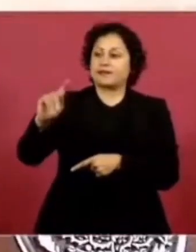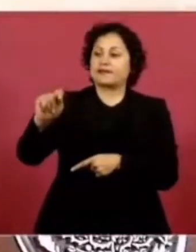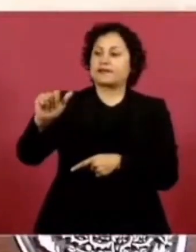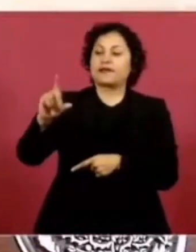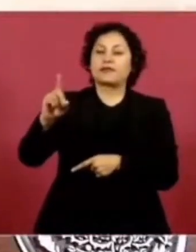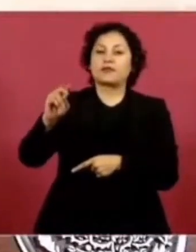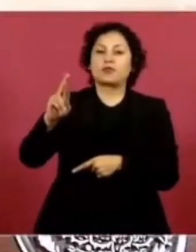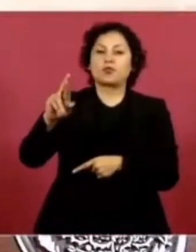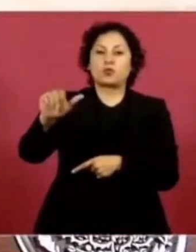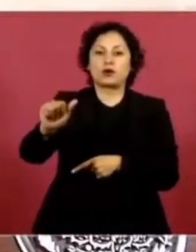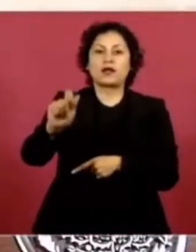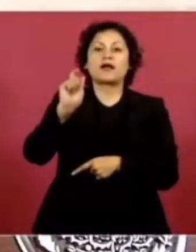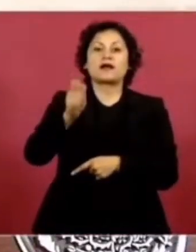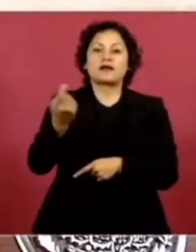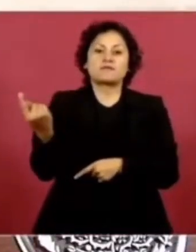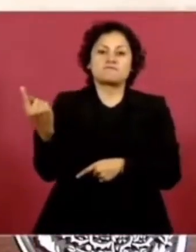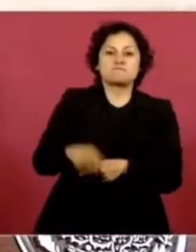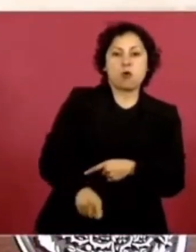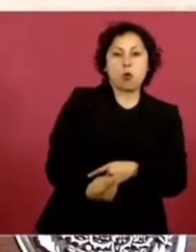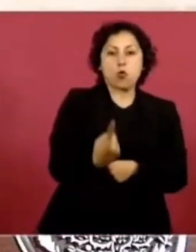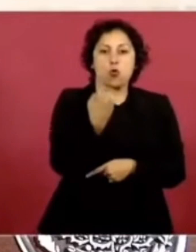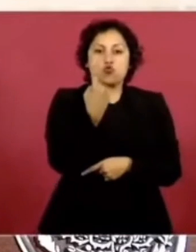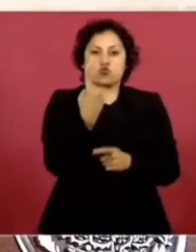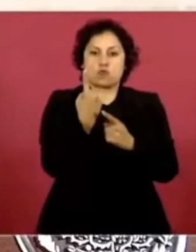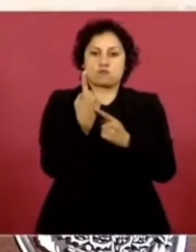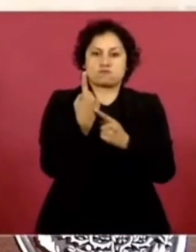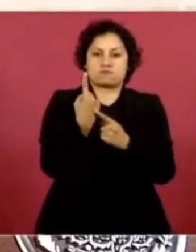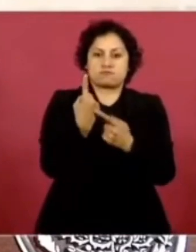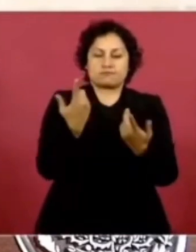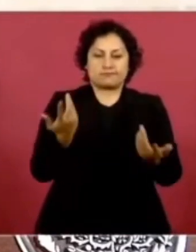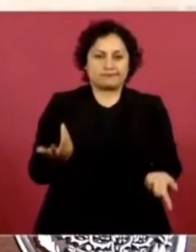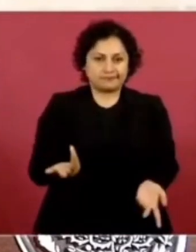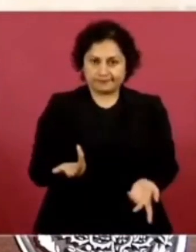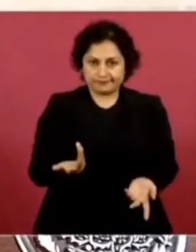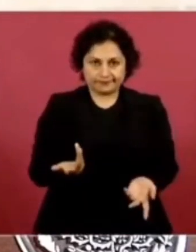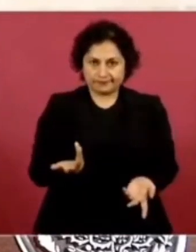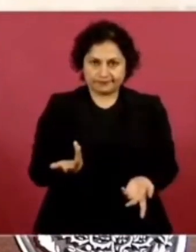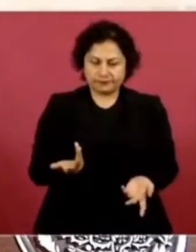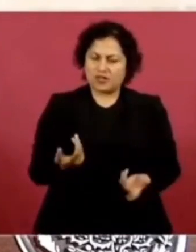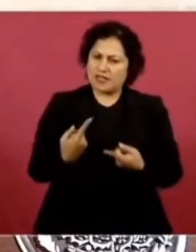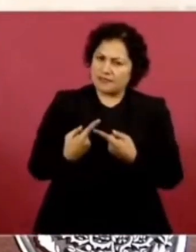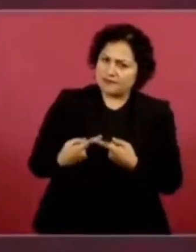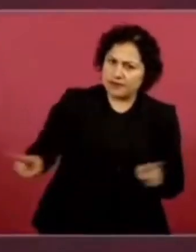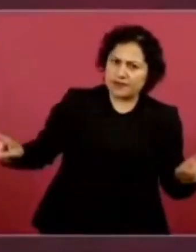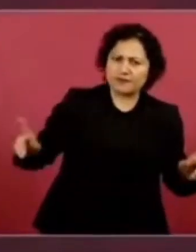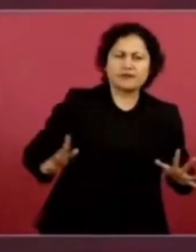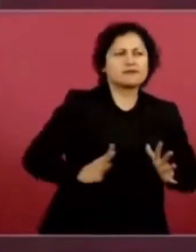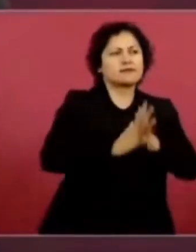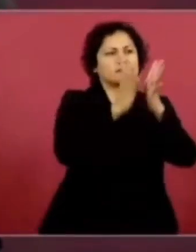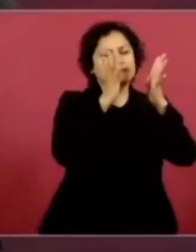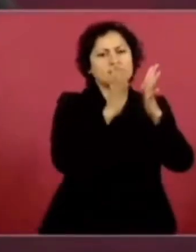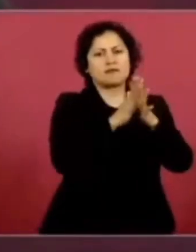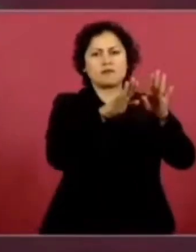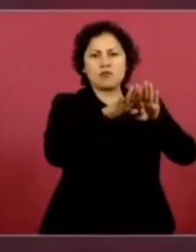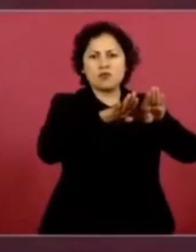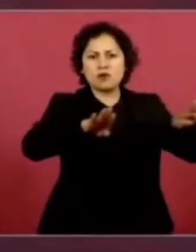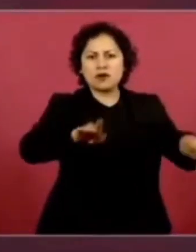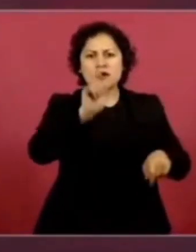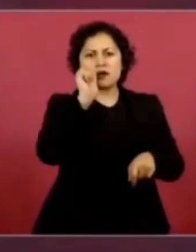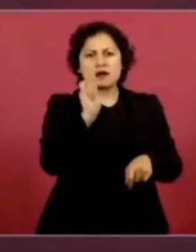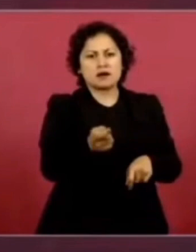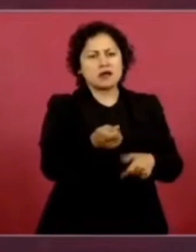La democracia es diálogo, es garantizar el derecho a disentir y